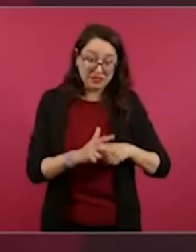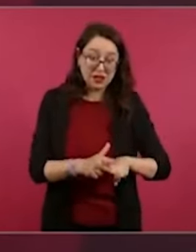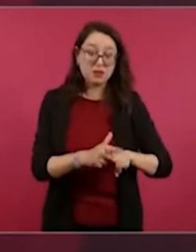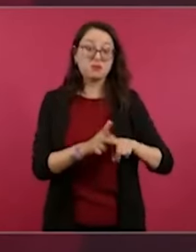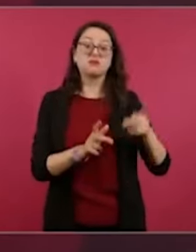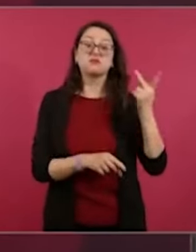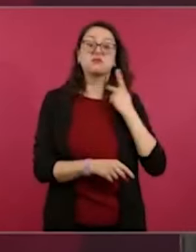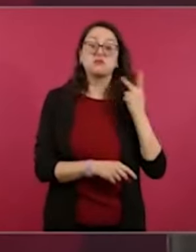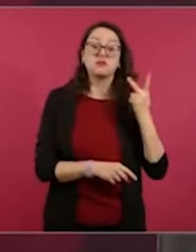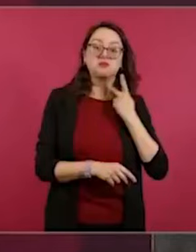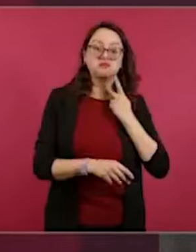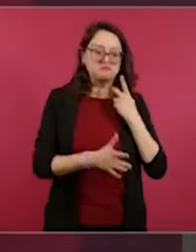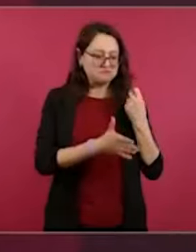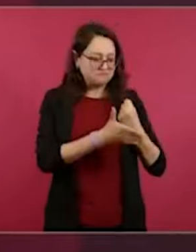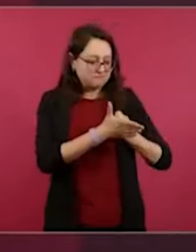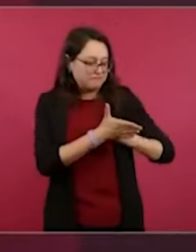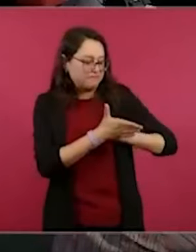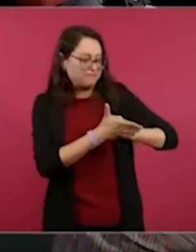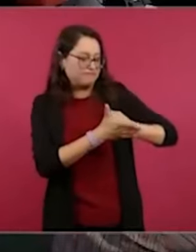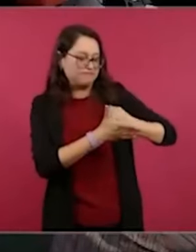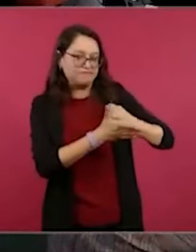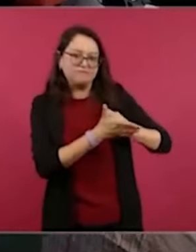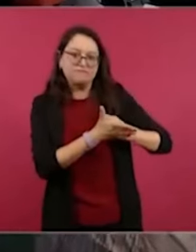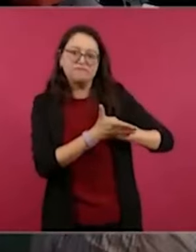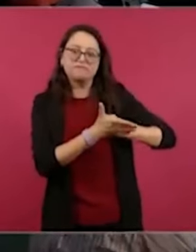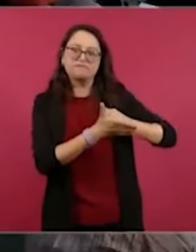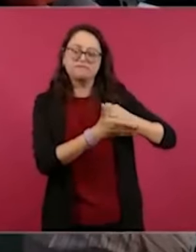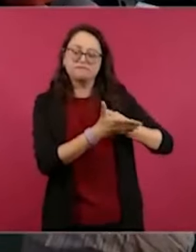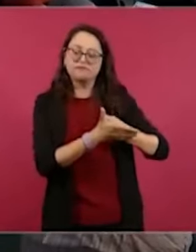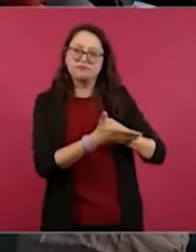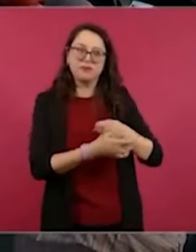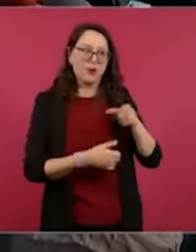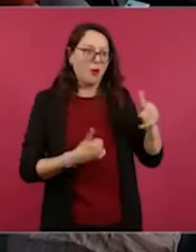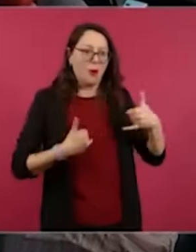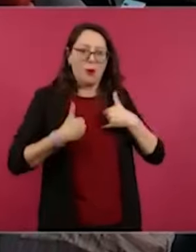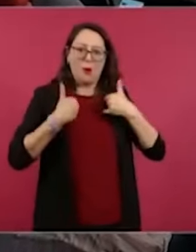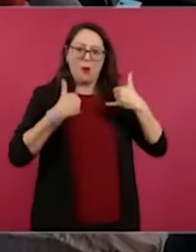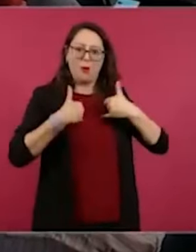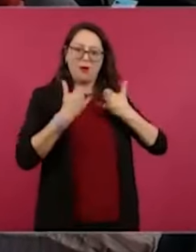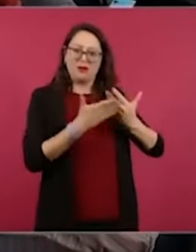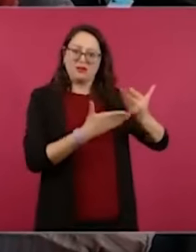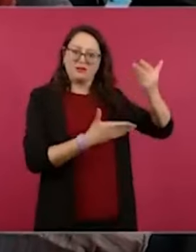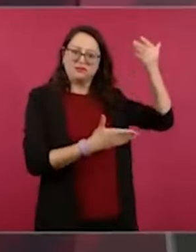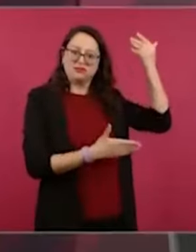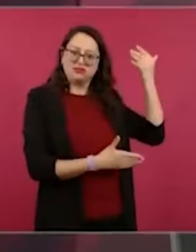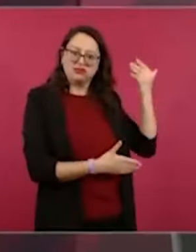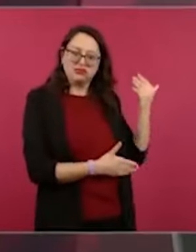estudiantil, en la lucha por la democracia en México,